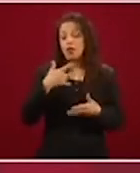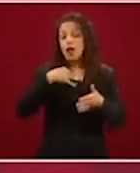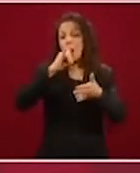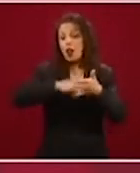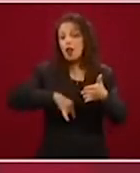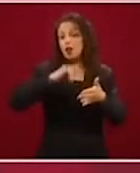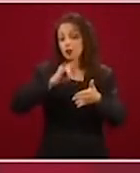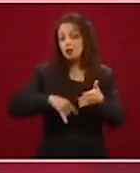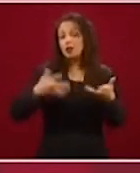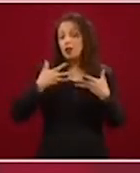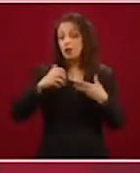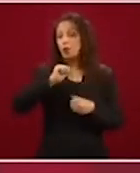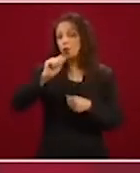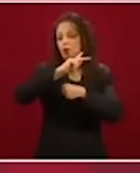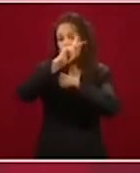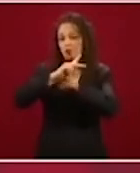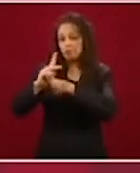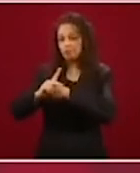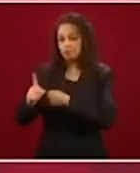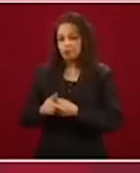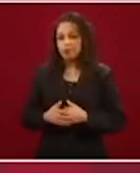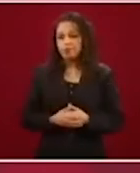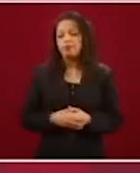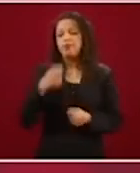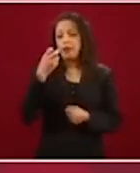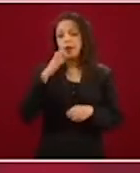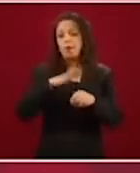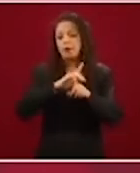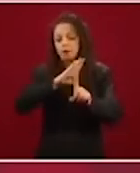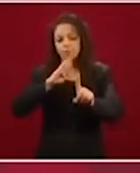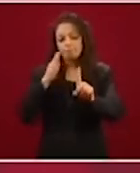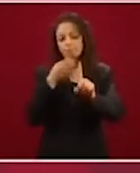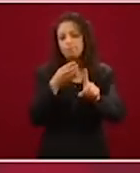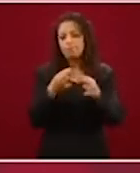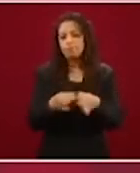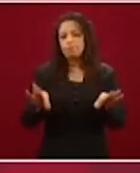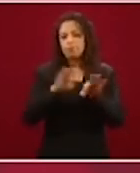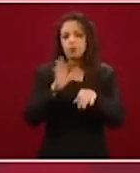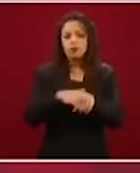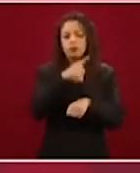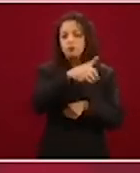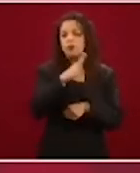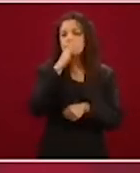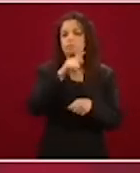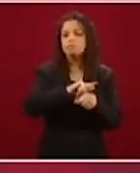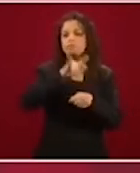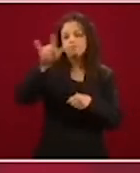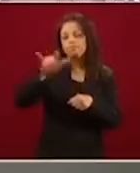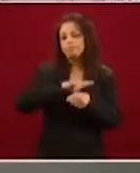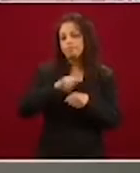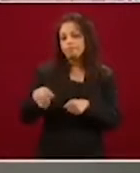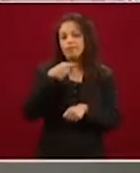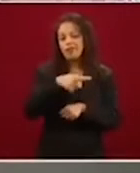hacer es concentrarme en los que no hemos podido mover o no se han podido mover, en eso nos vamos a concentrar estos días.